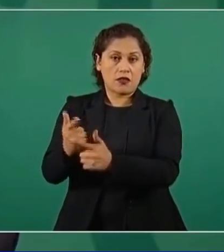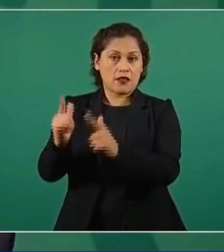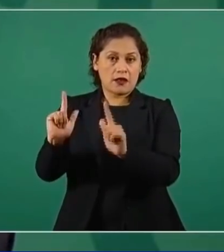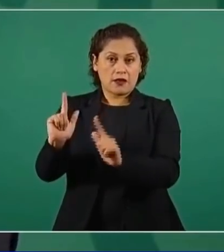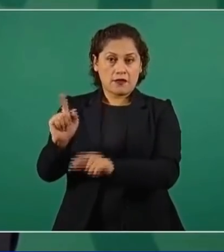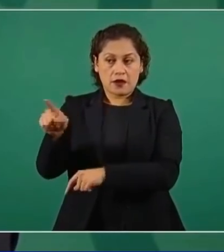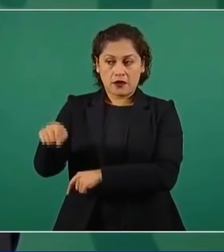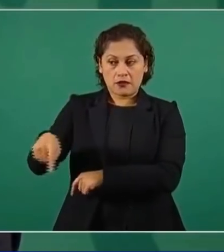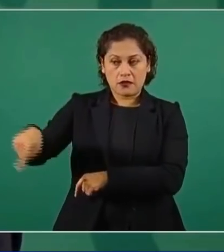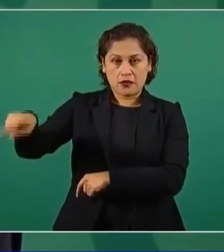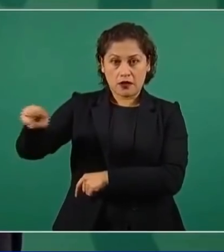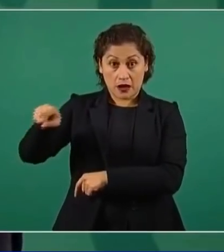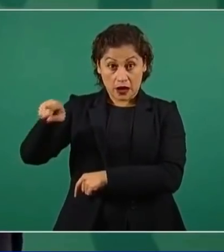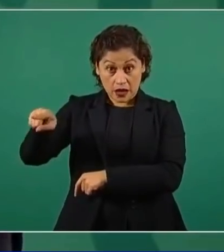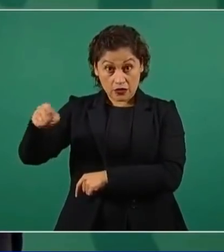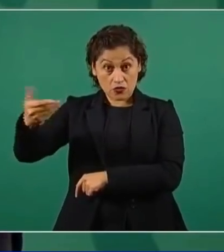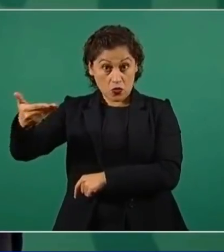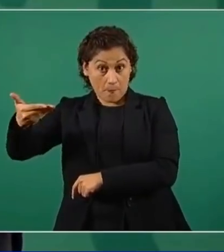respetarlos,